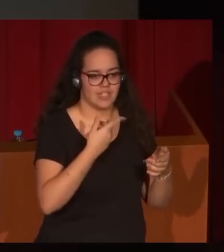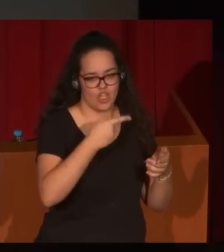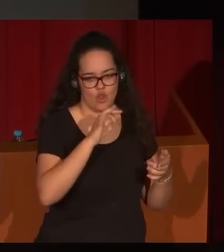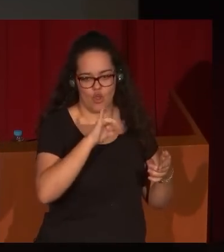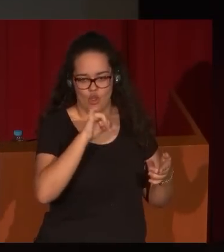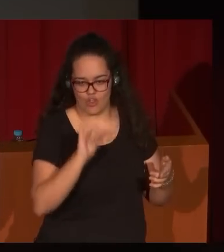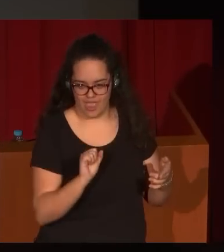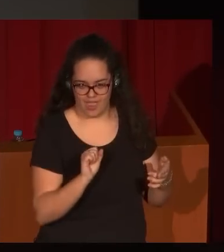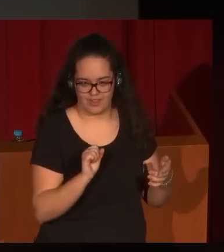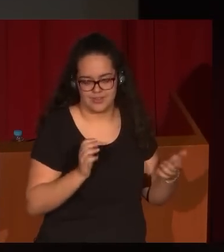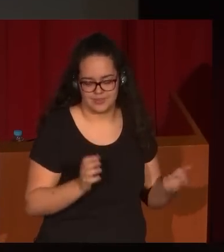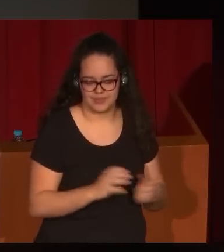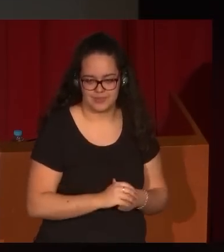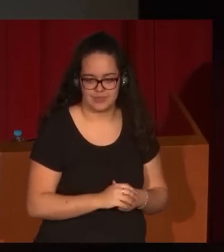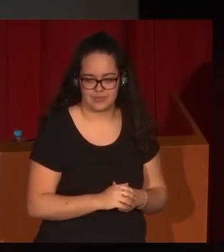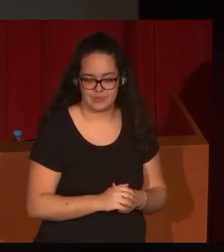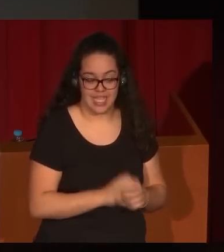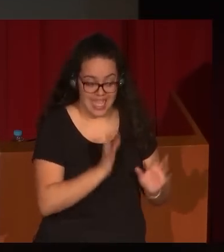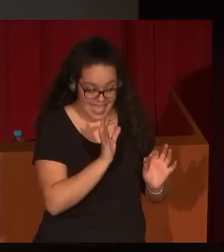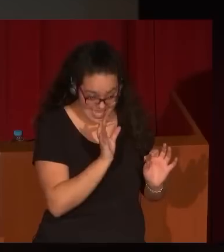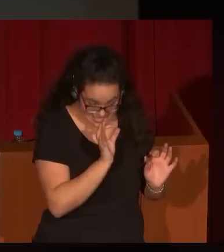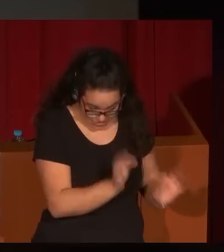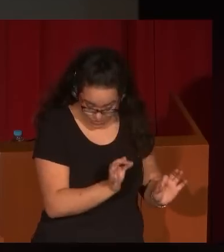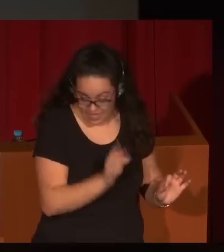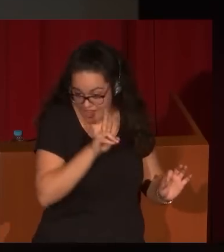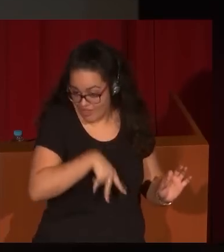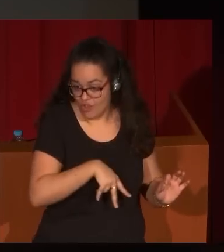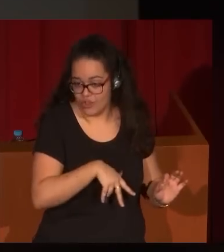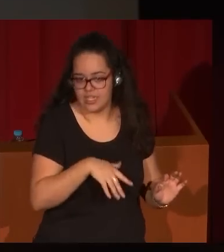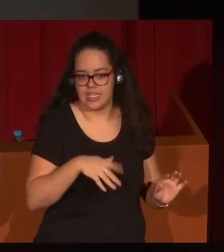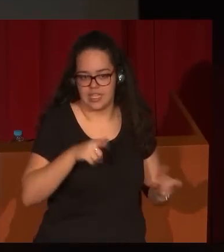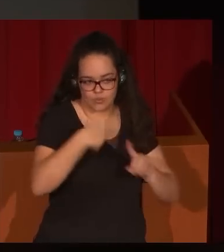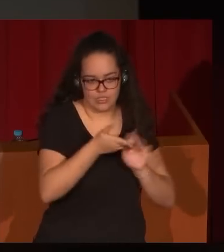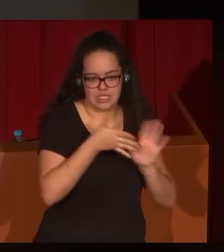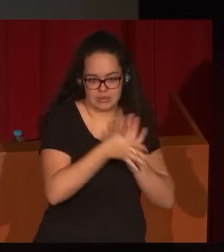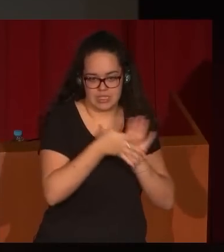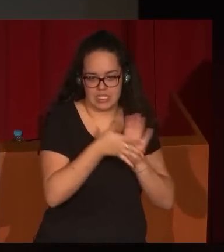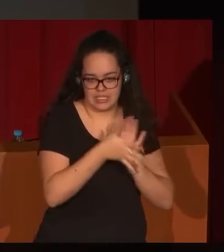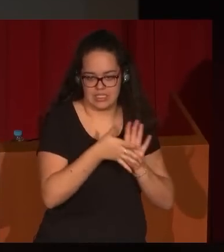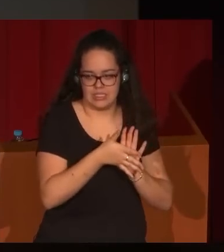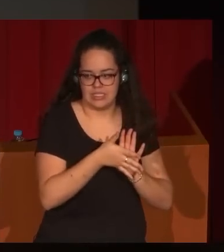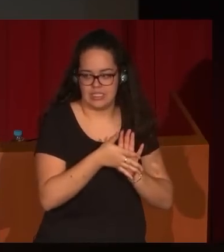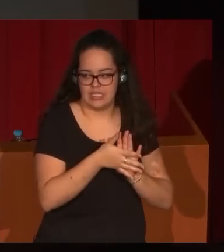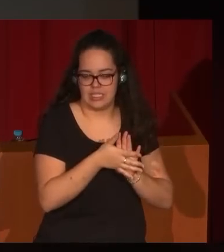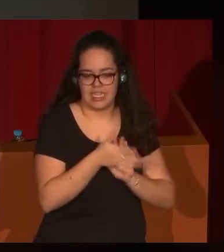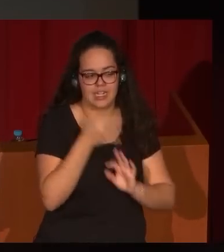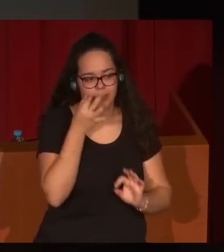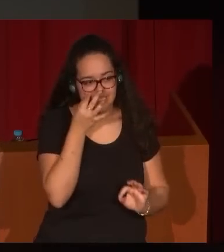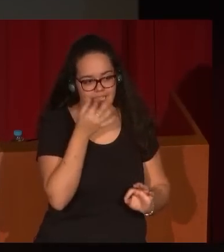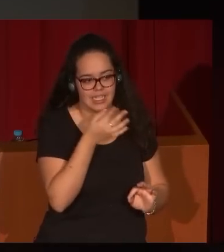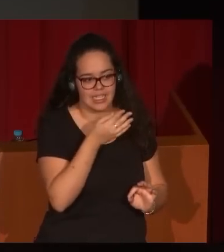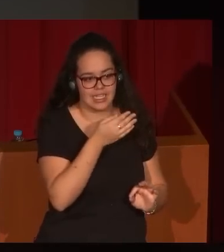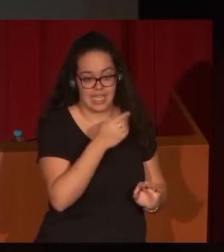con la sombra de Goya. Eso, aunque tiene su razón de ser y que ya lo intentaremos ver a lo largo de esta charla, realmente